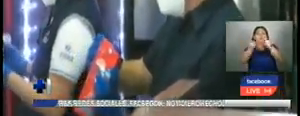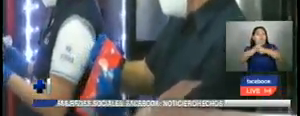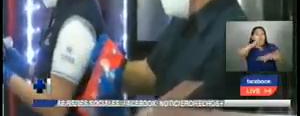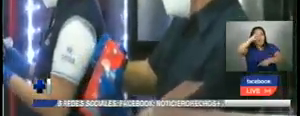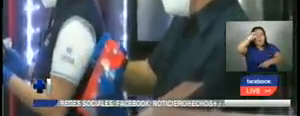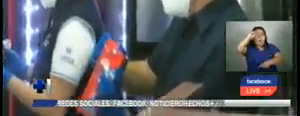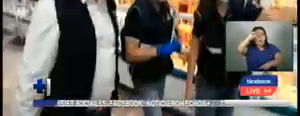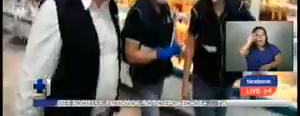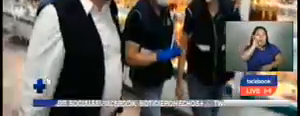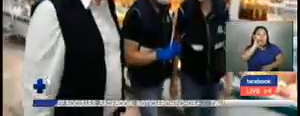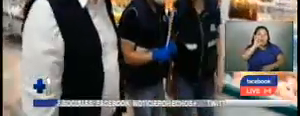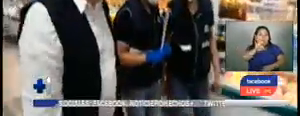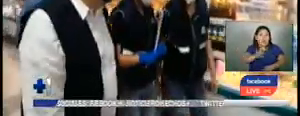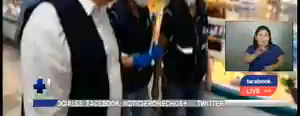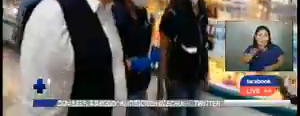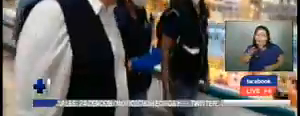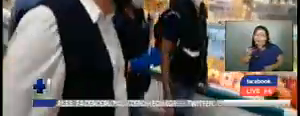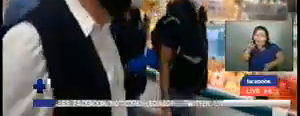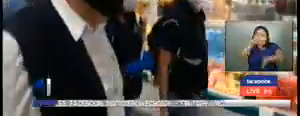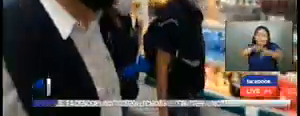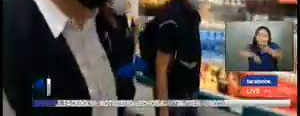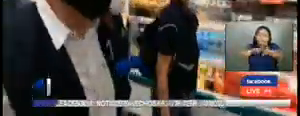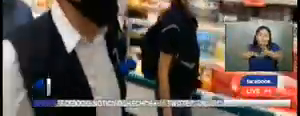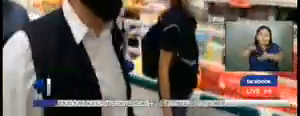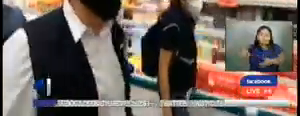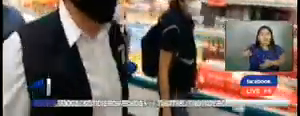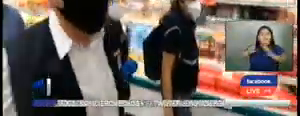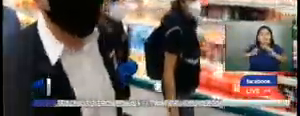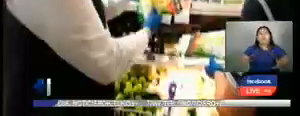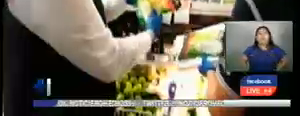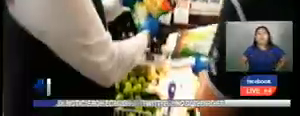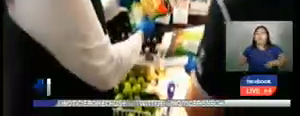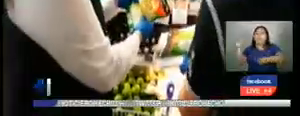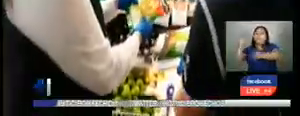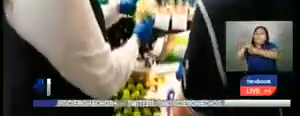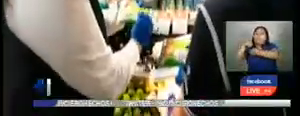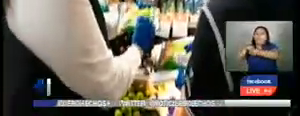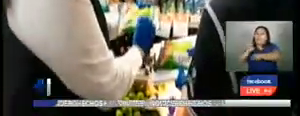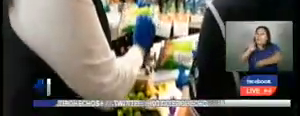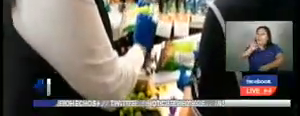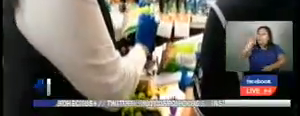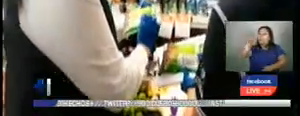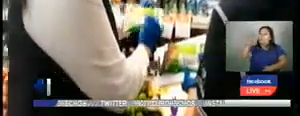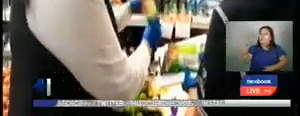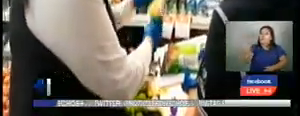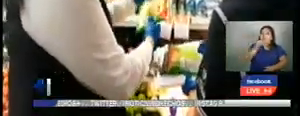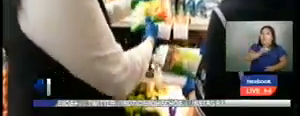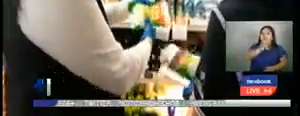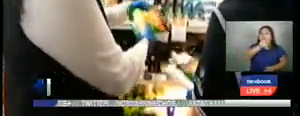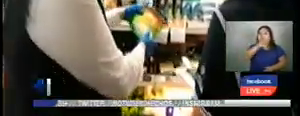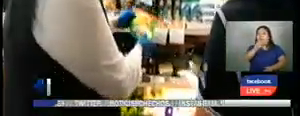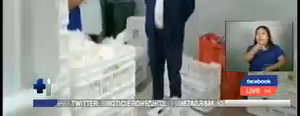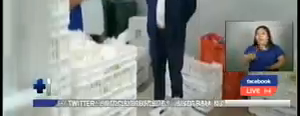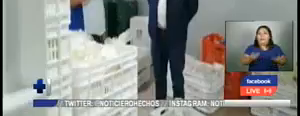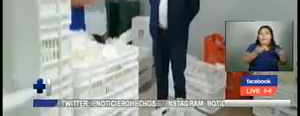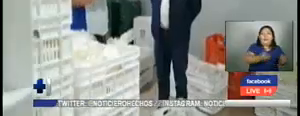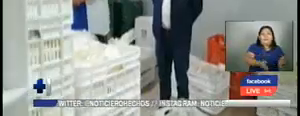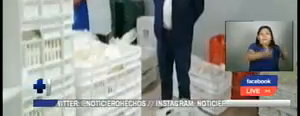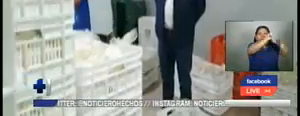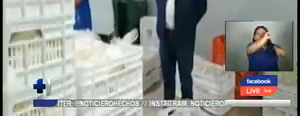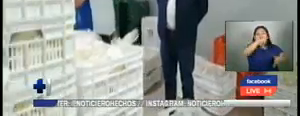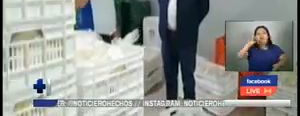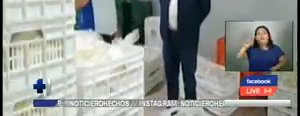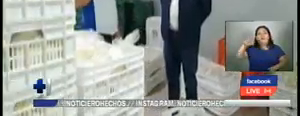se establece que de los montos de las multas que ingresan al Fondo General de la Nación, un 50% deberá pasar a la Defensoría del Consumidor.